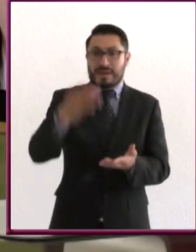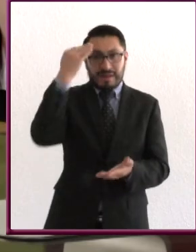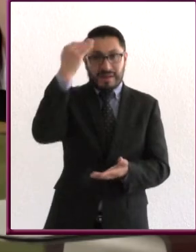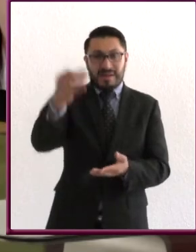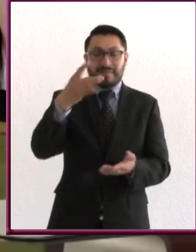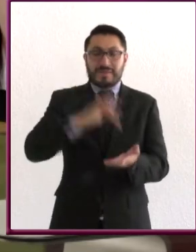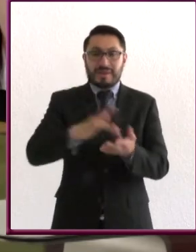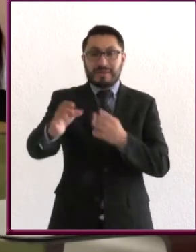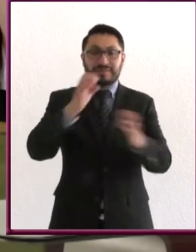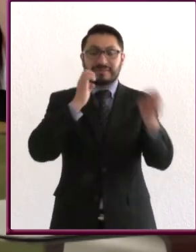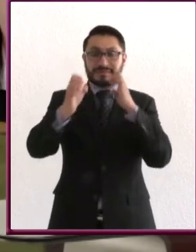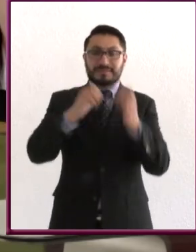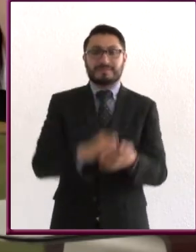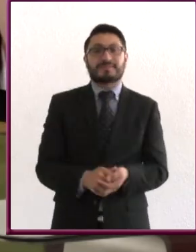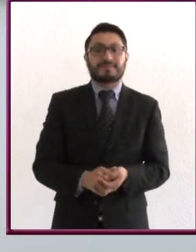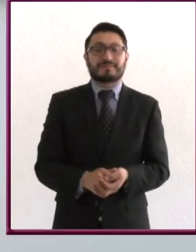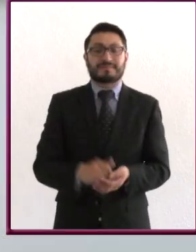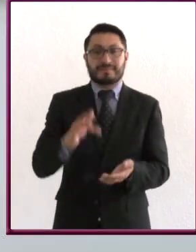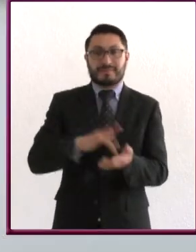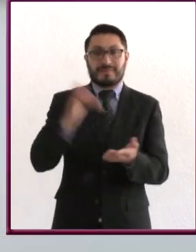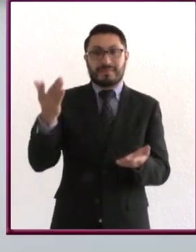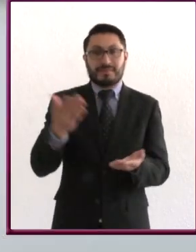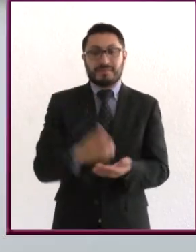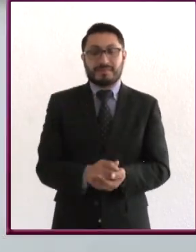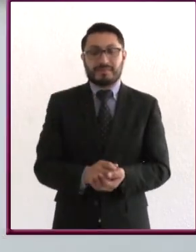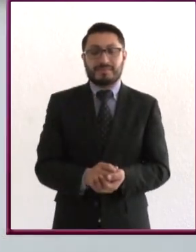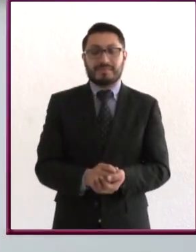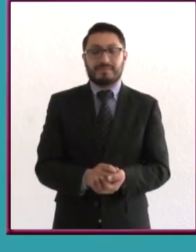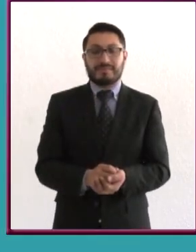tu tiempo, gracias por esta entrevista. Gracias.